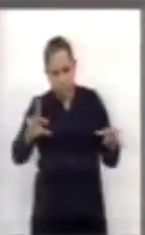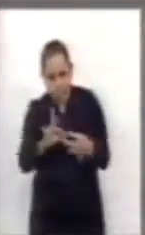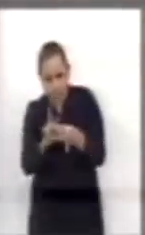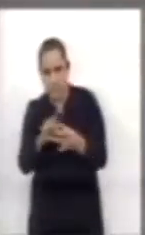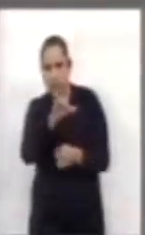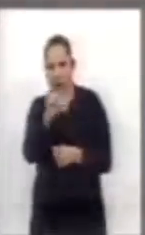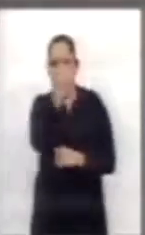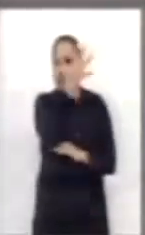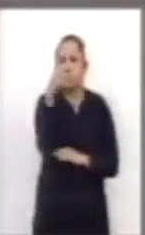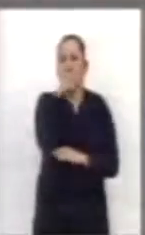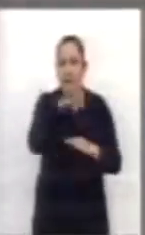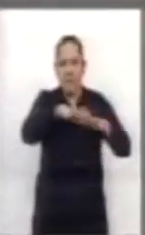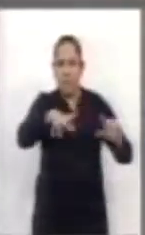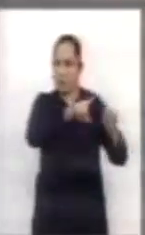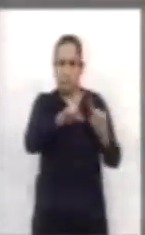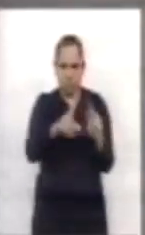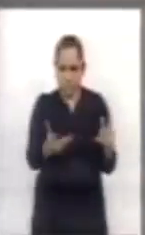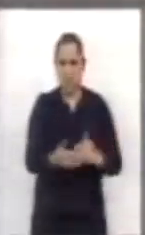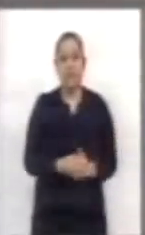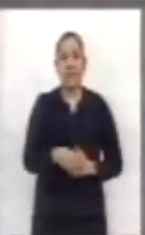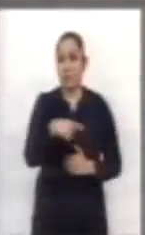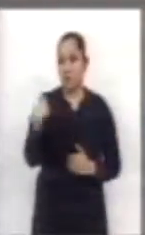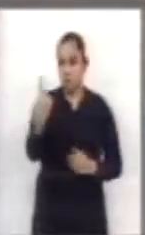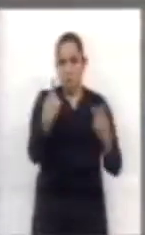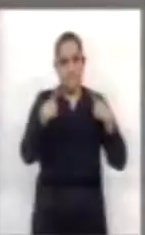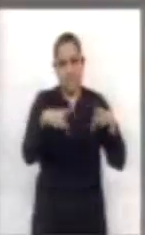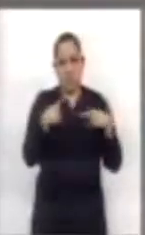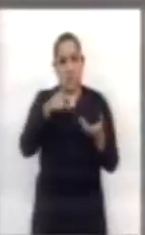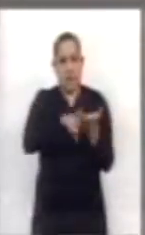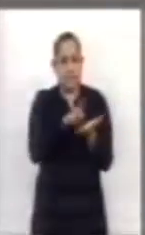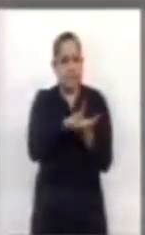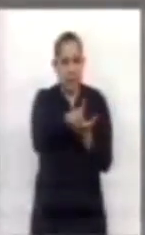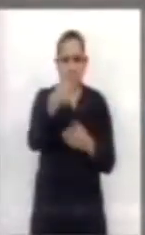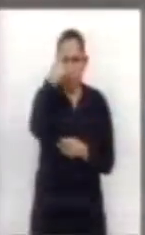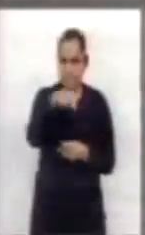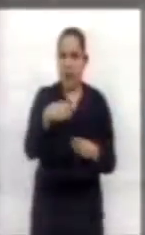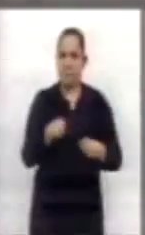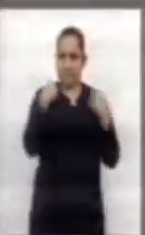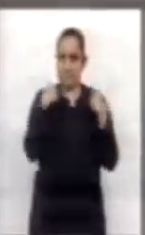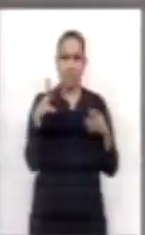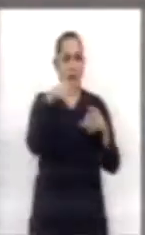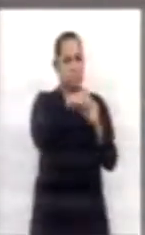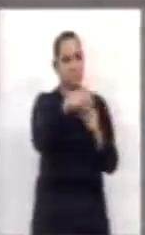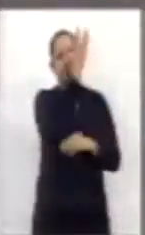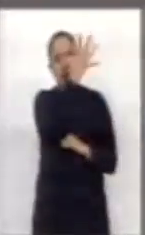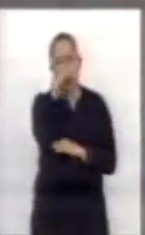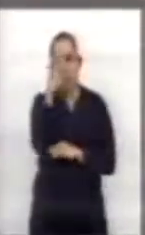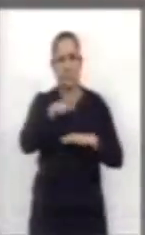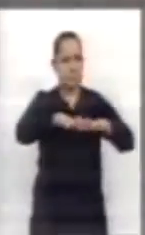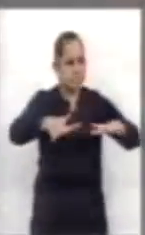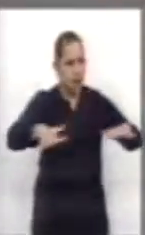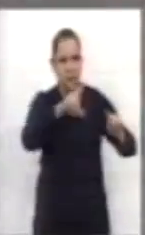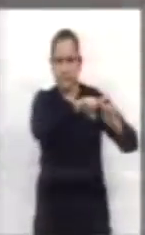derecho a medio ambiente sano es un derecho constitucional. El empleo es el de ayudar